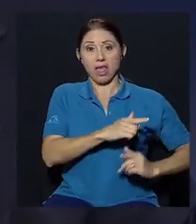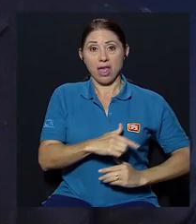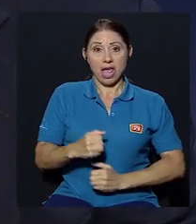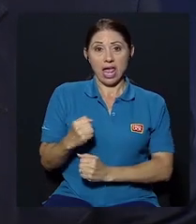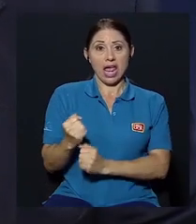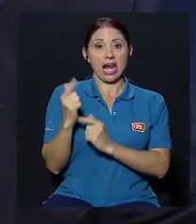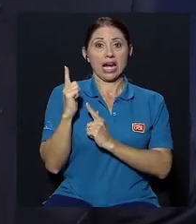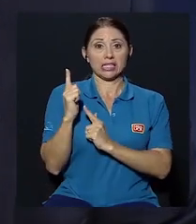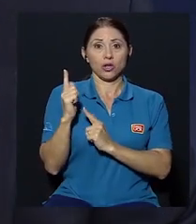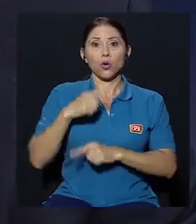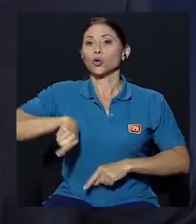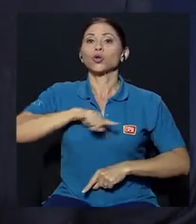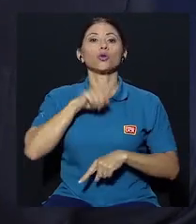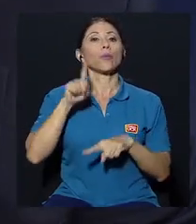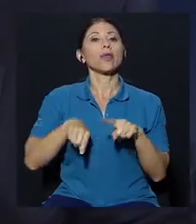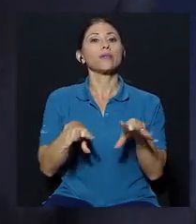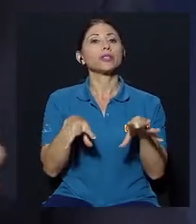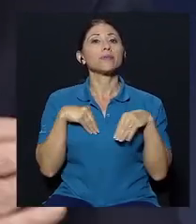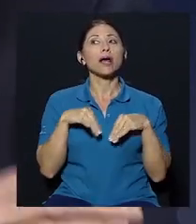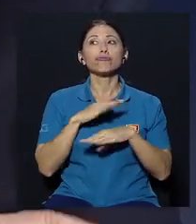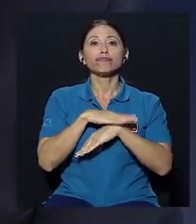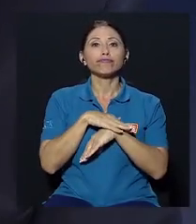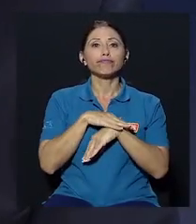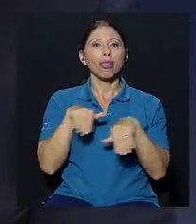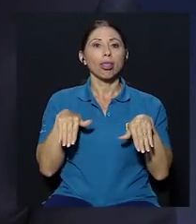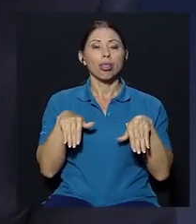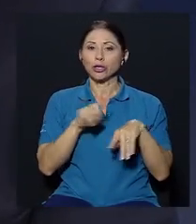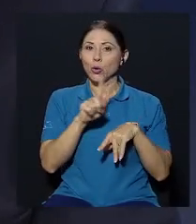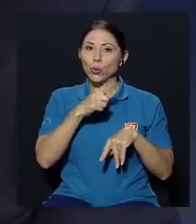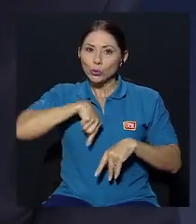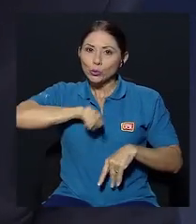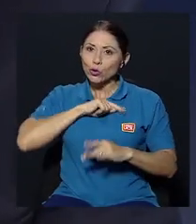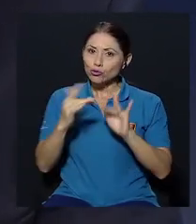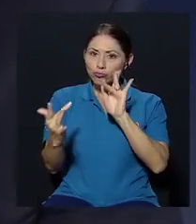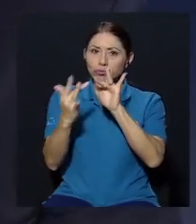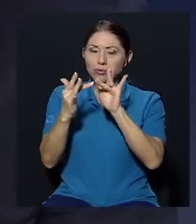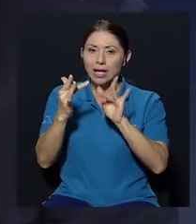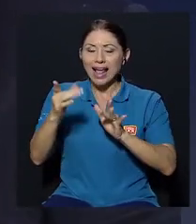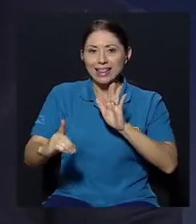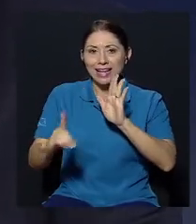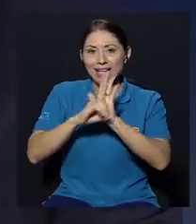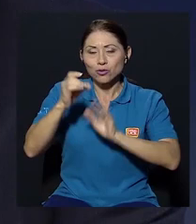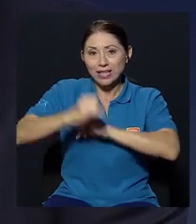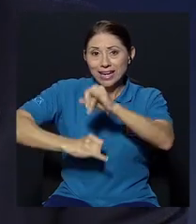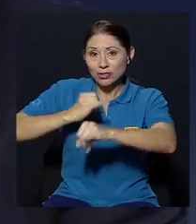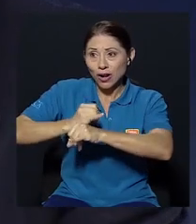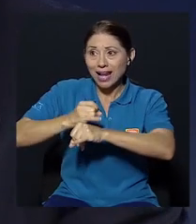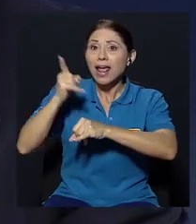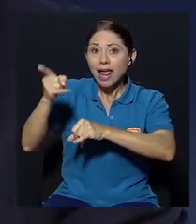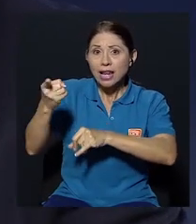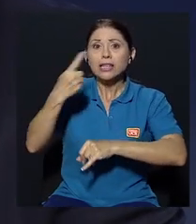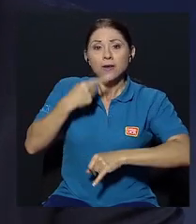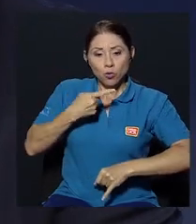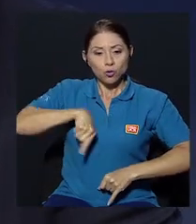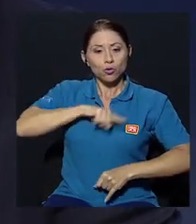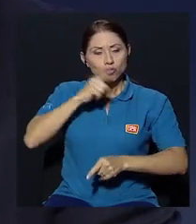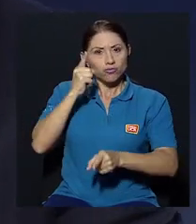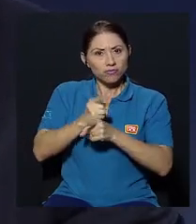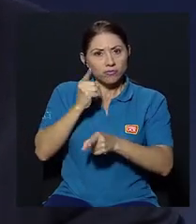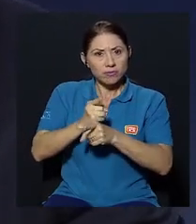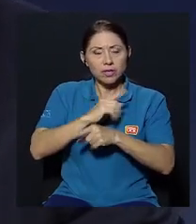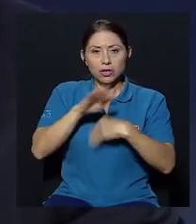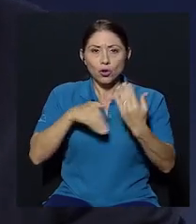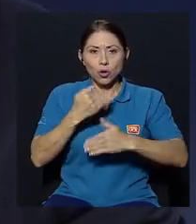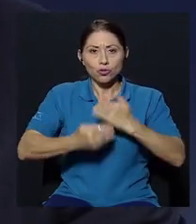ejército tampoco tuvimos que quedarnos con las manos cruzadas aceptándolo acudimos al derecho internacional el derecho internacional